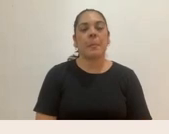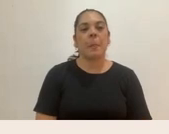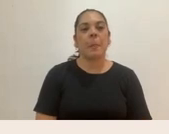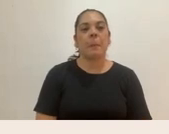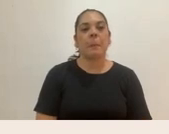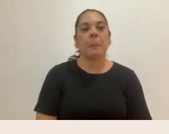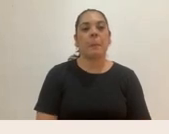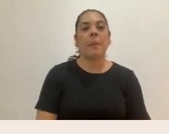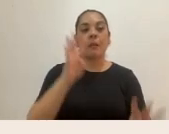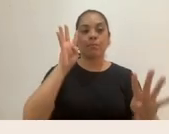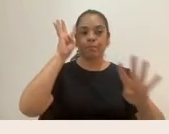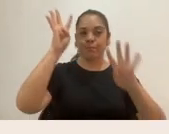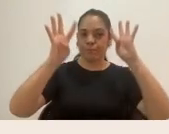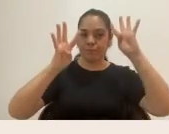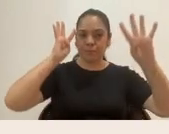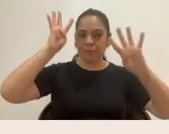Creatividad